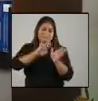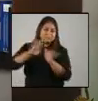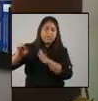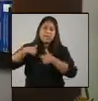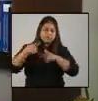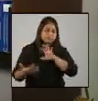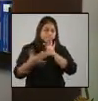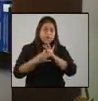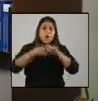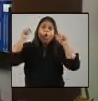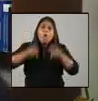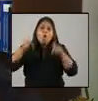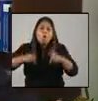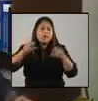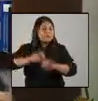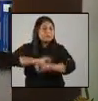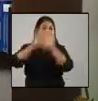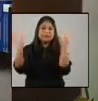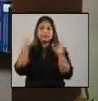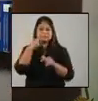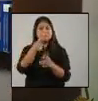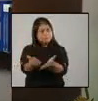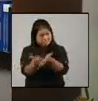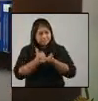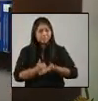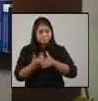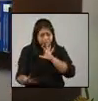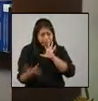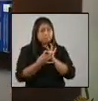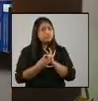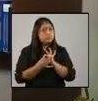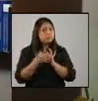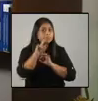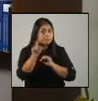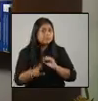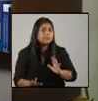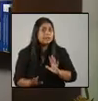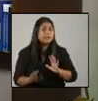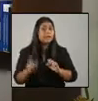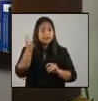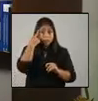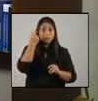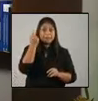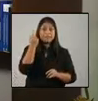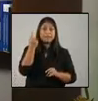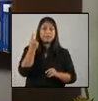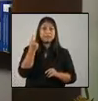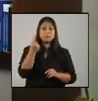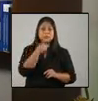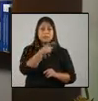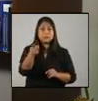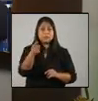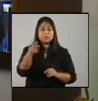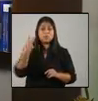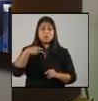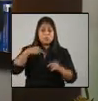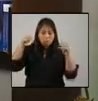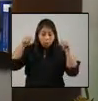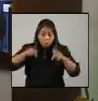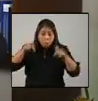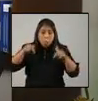pido, les suplico, ¿y si nos unimos? Comprendamos algo, nuestro presente